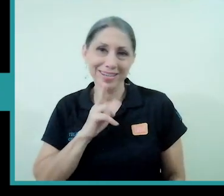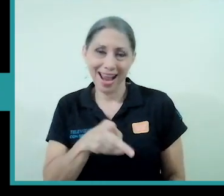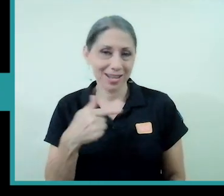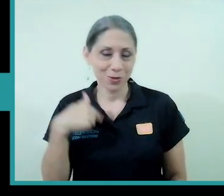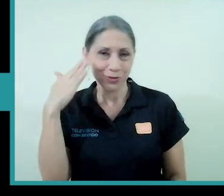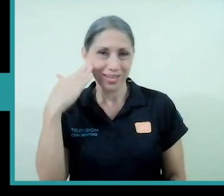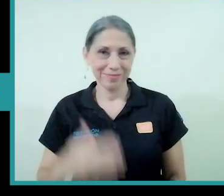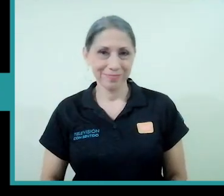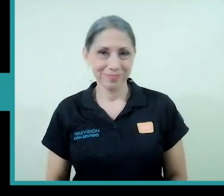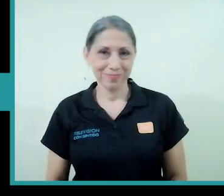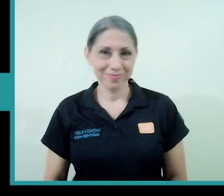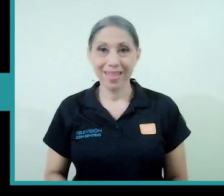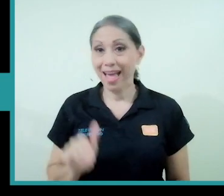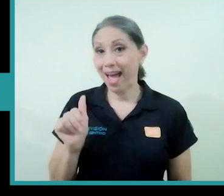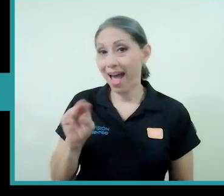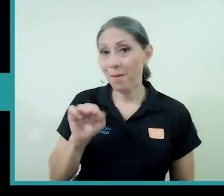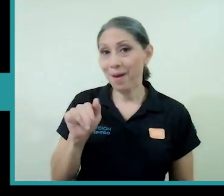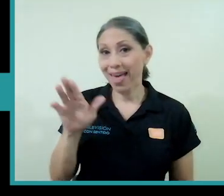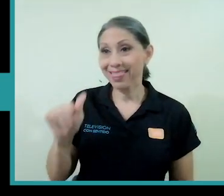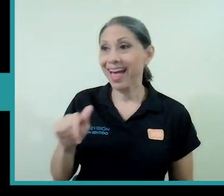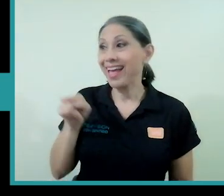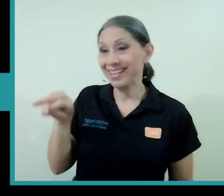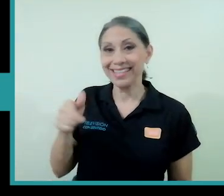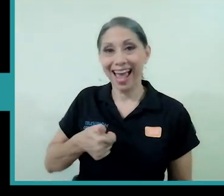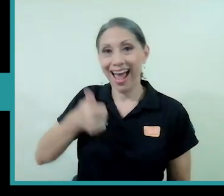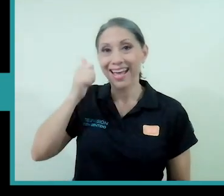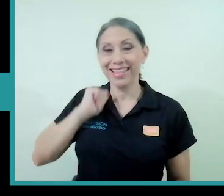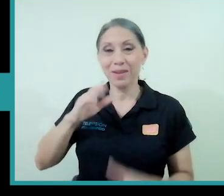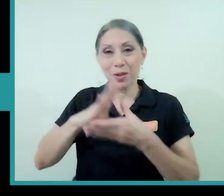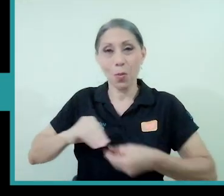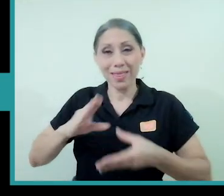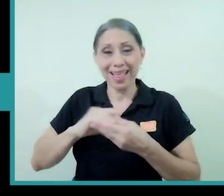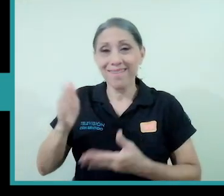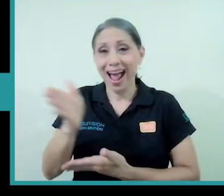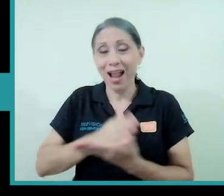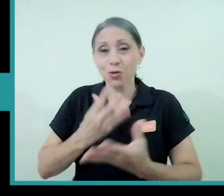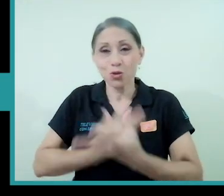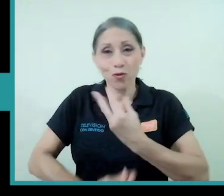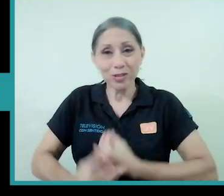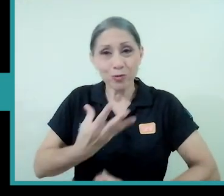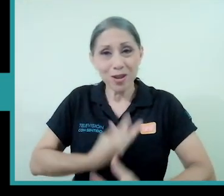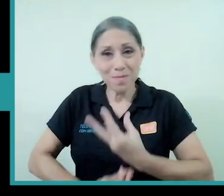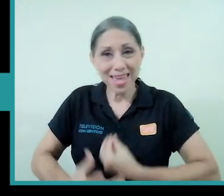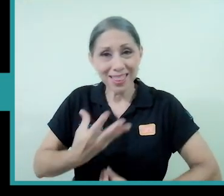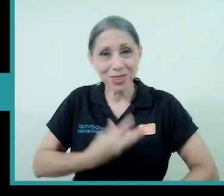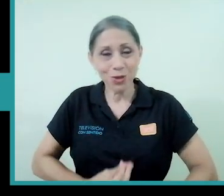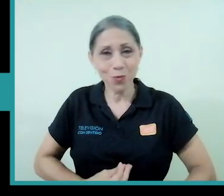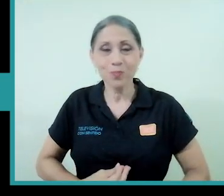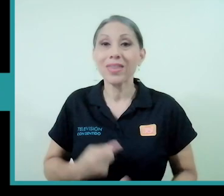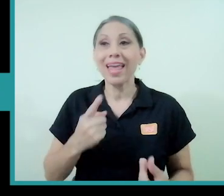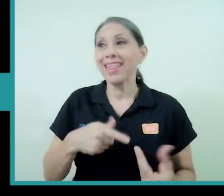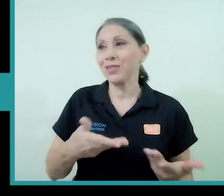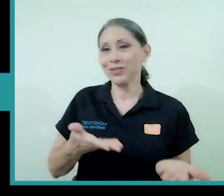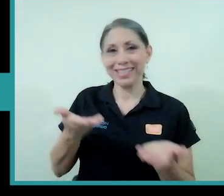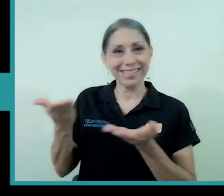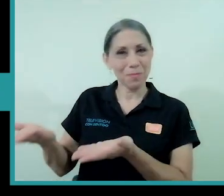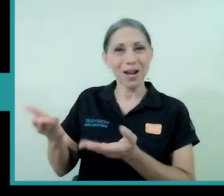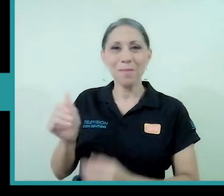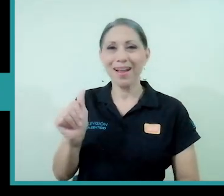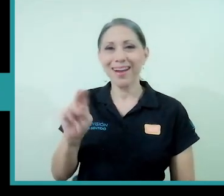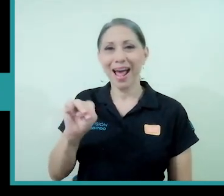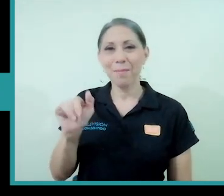bueno Amanda es que Amanda ayer me comentaba algo sobre el sufrimiento bueno entonces démosle la palabra Amanda